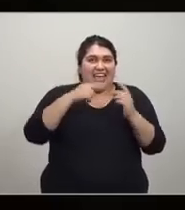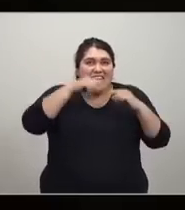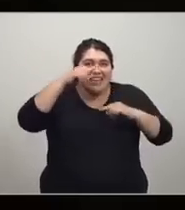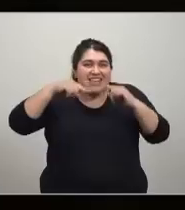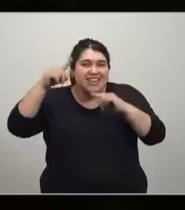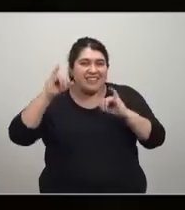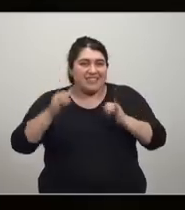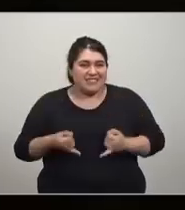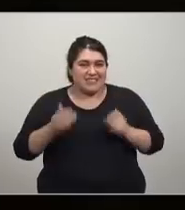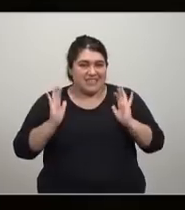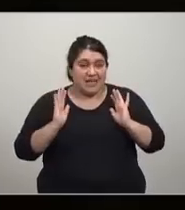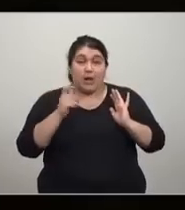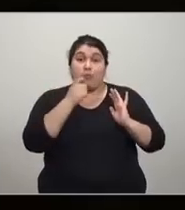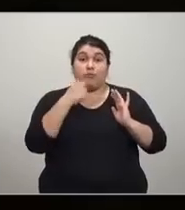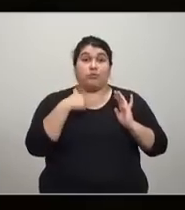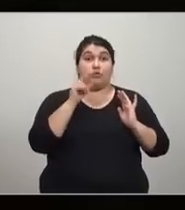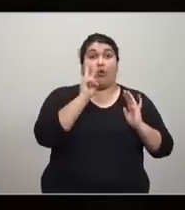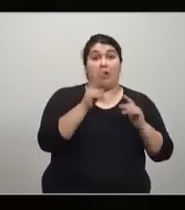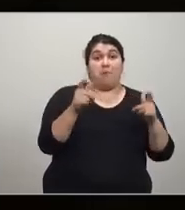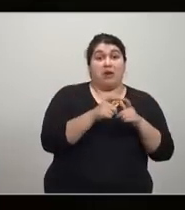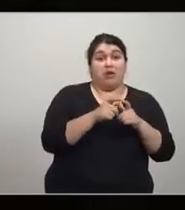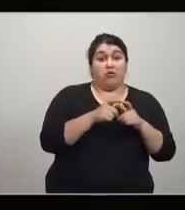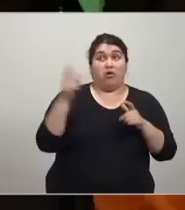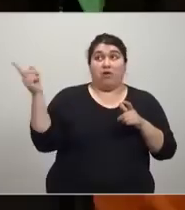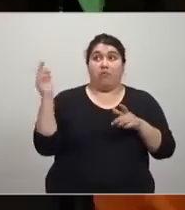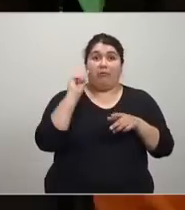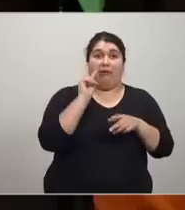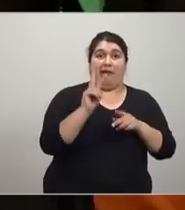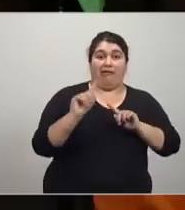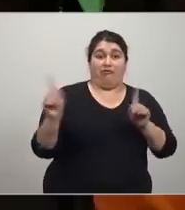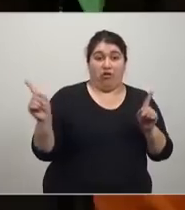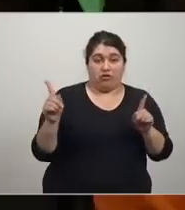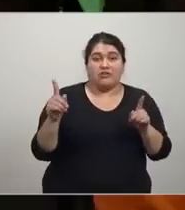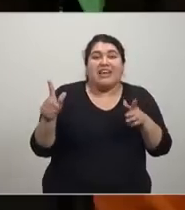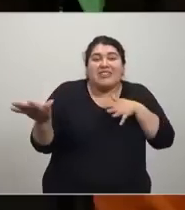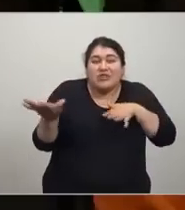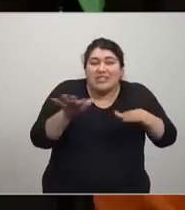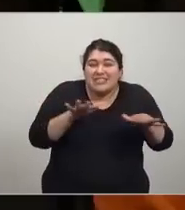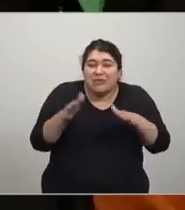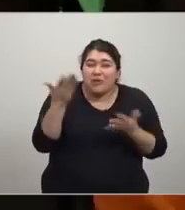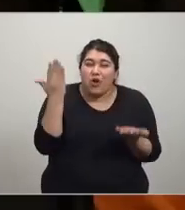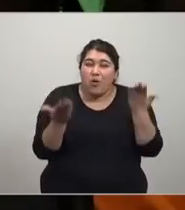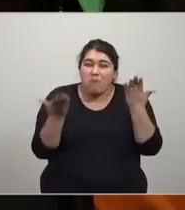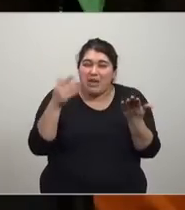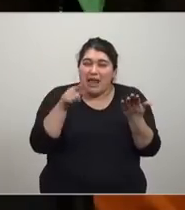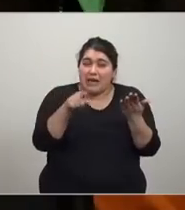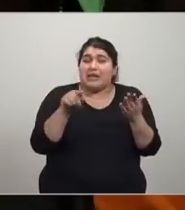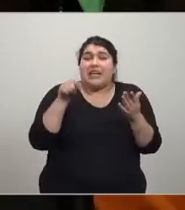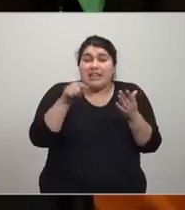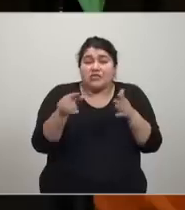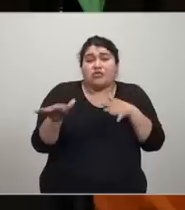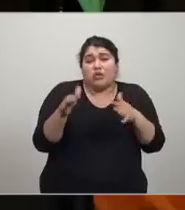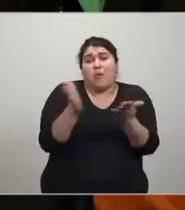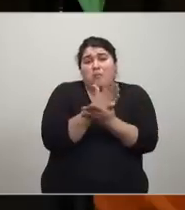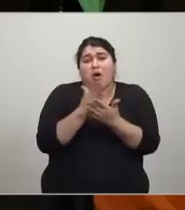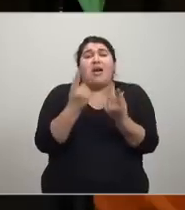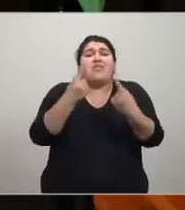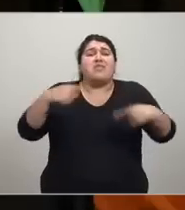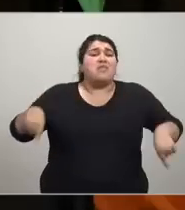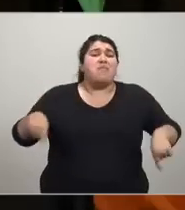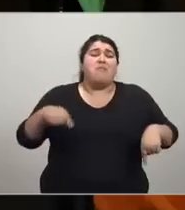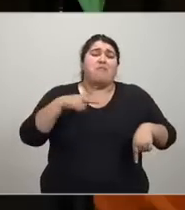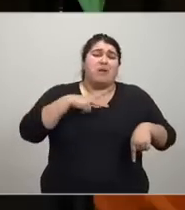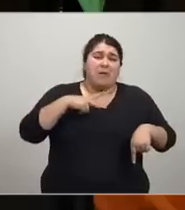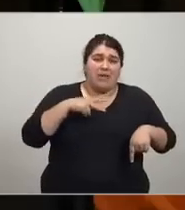pudiera ver la película alguien estaría mejor sin que nadie esté peor. Entonces, hagáme bienes fuera de esa excepción que son los bienes privados